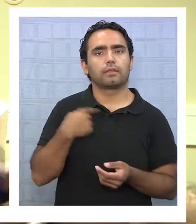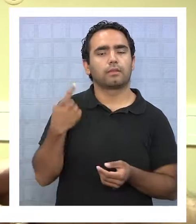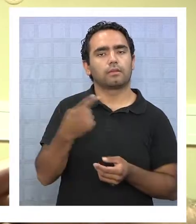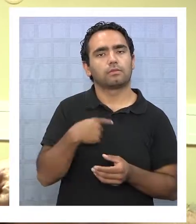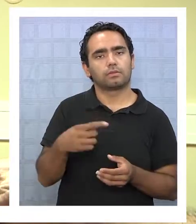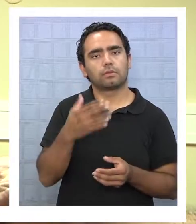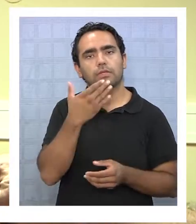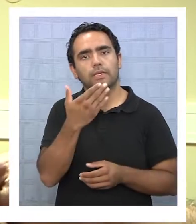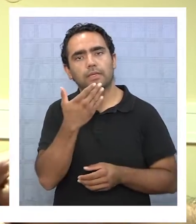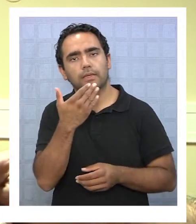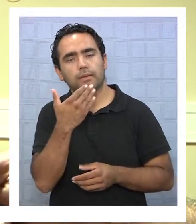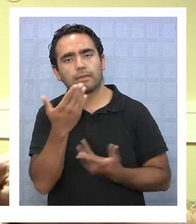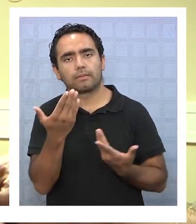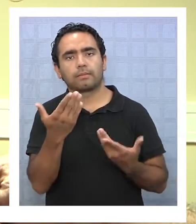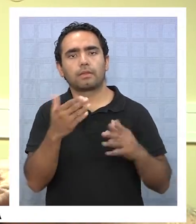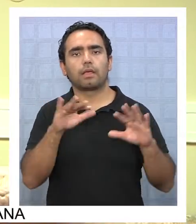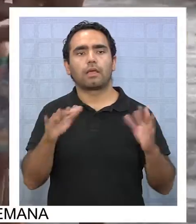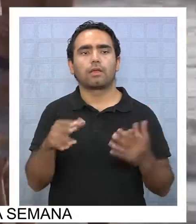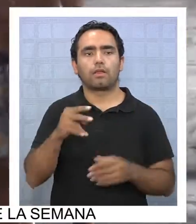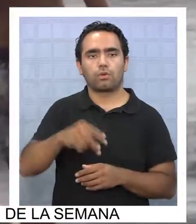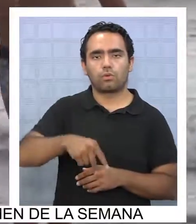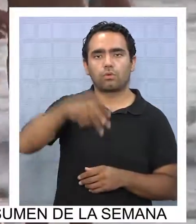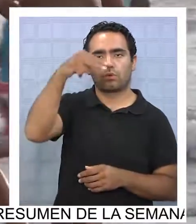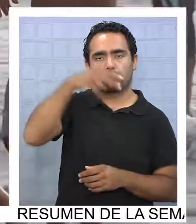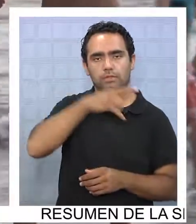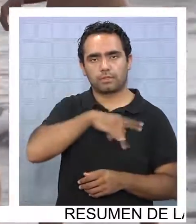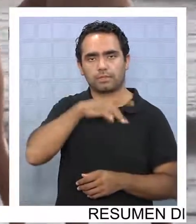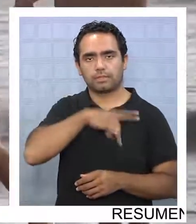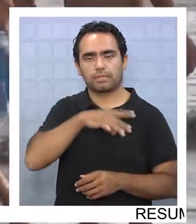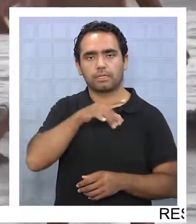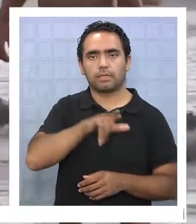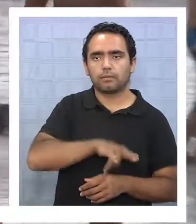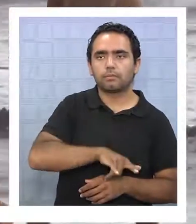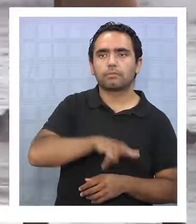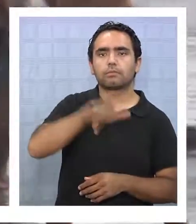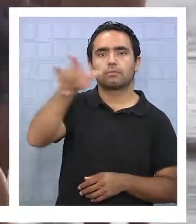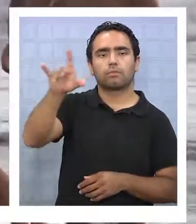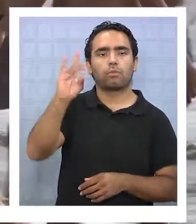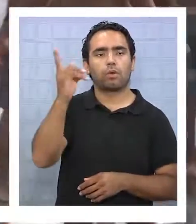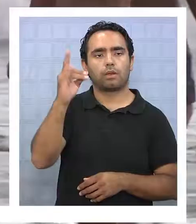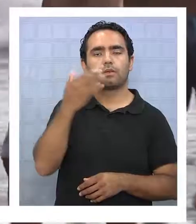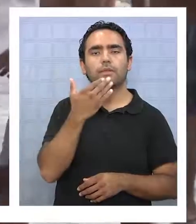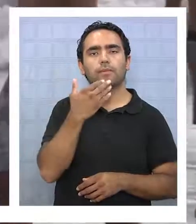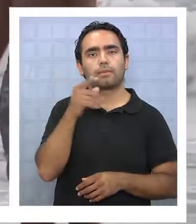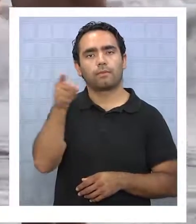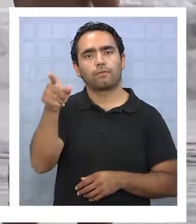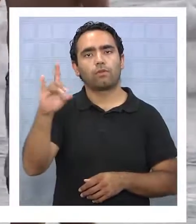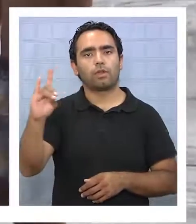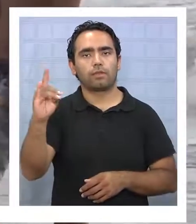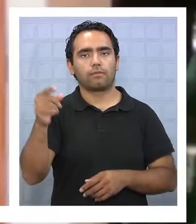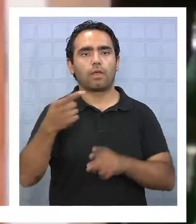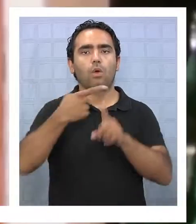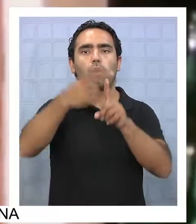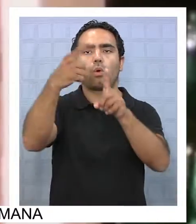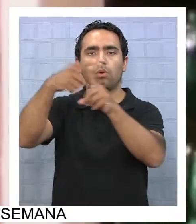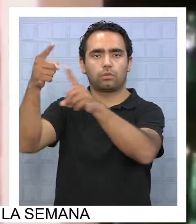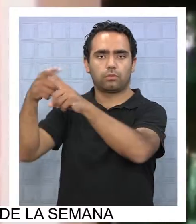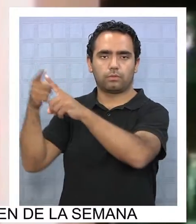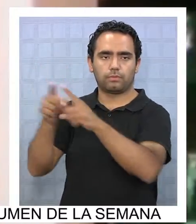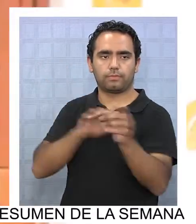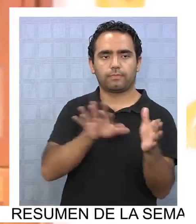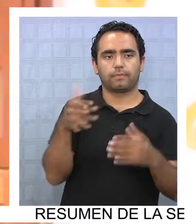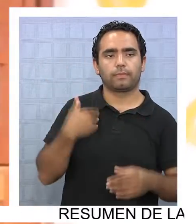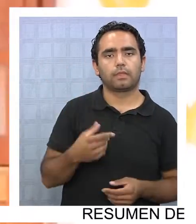extendido un poco a la necesidad del norte de Chile por salir hacia Bolivia y desde Bolivia a otros destinos. Para los